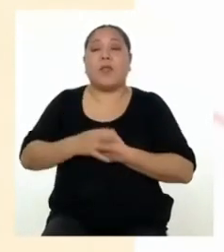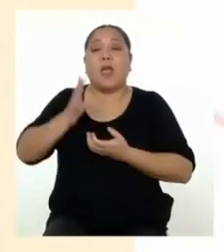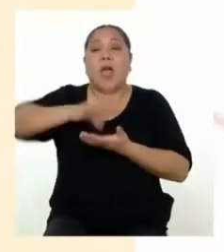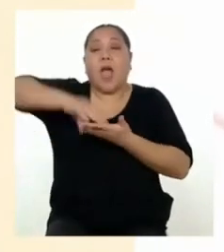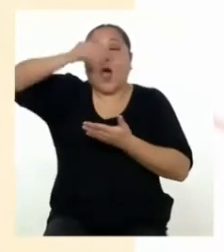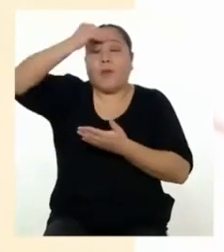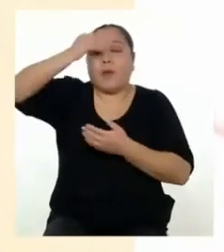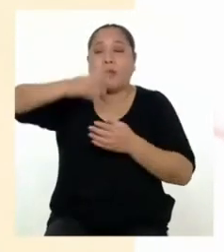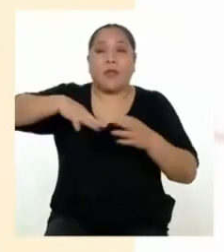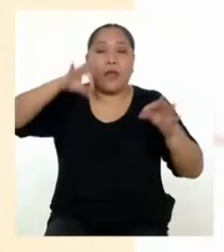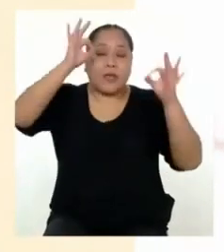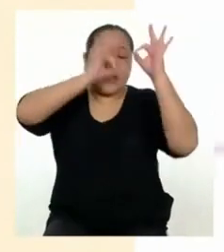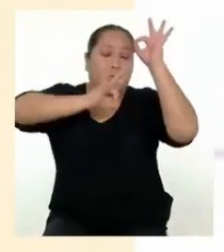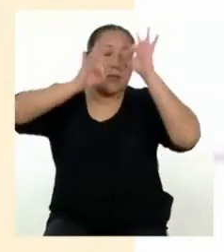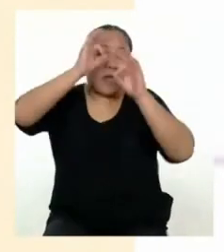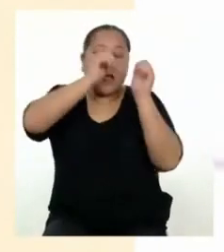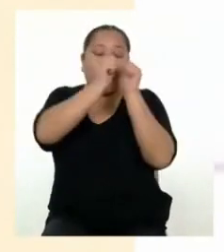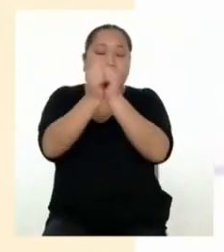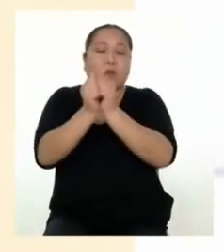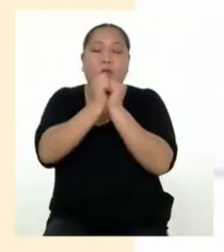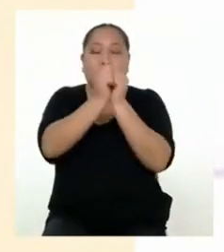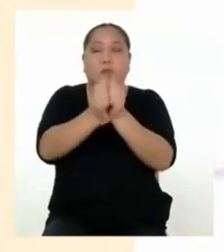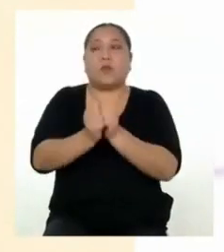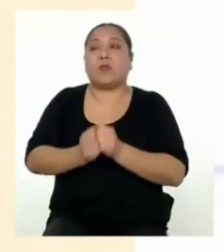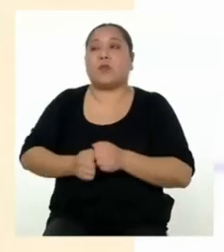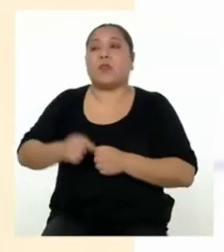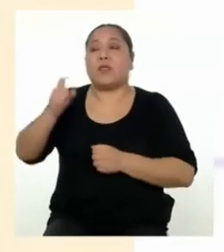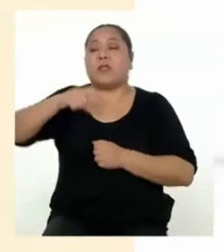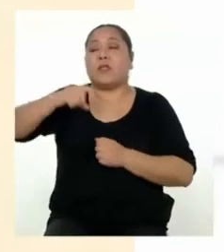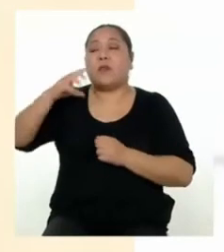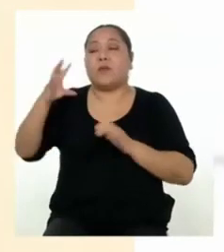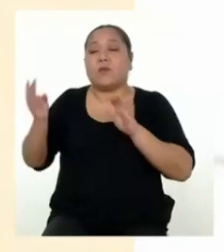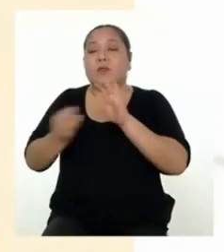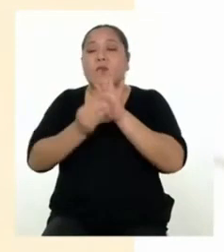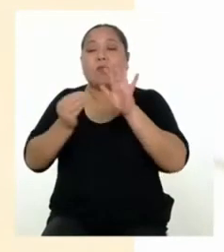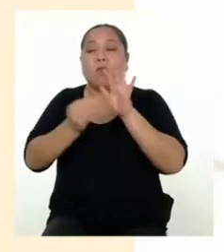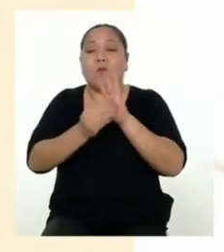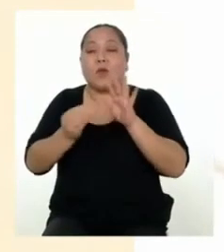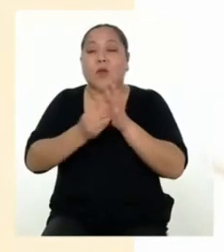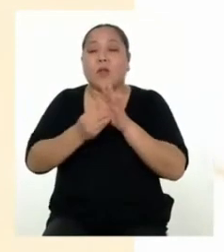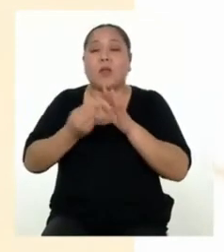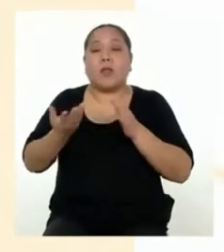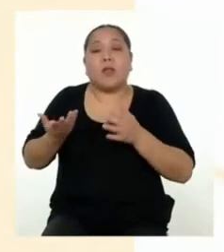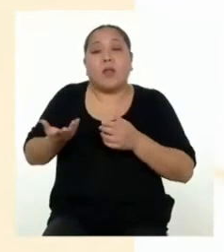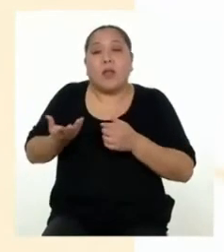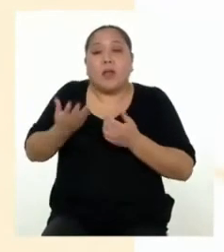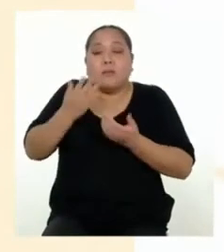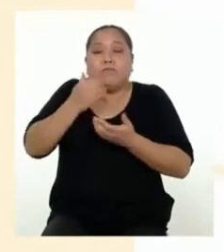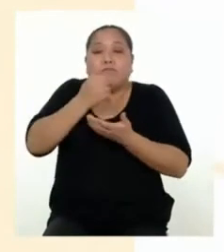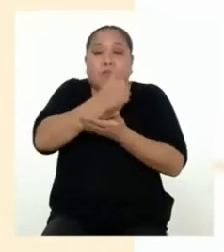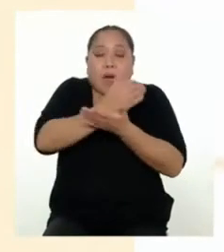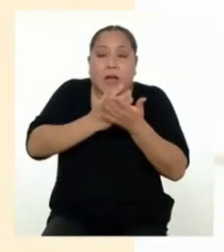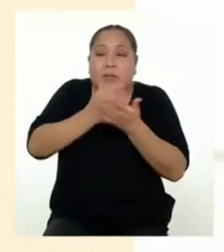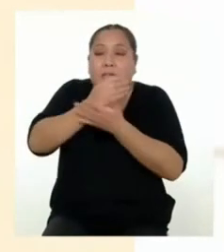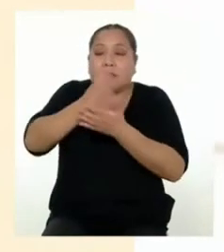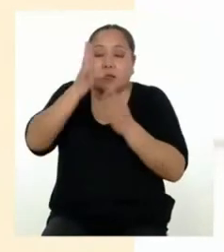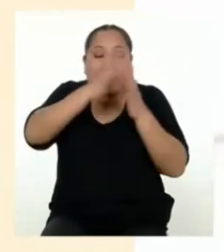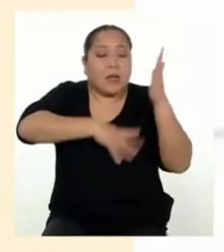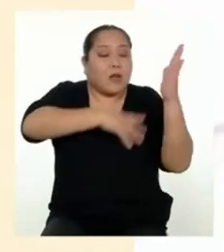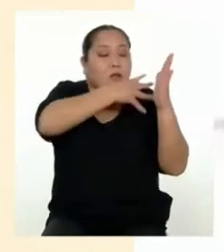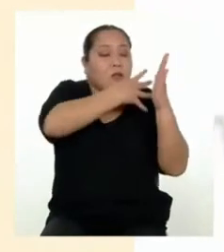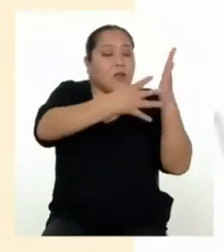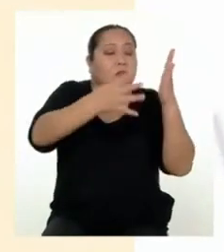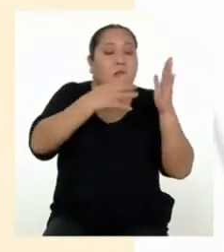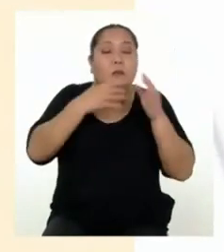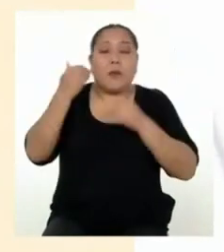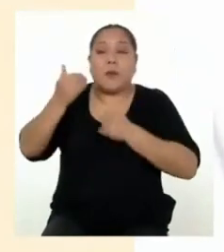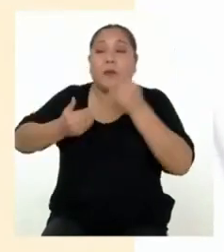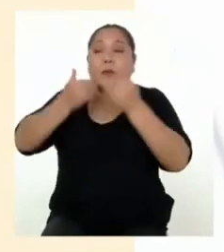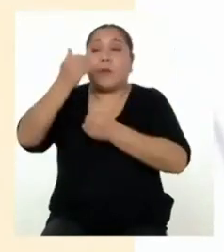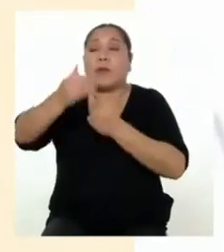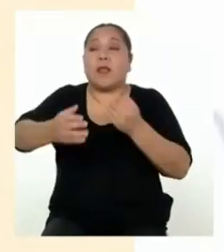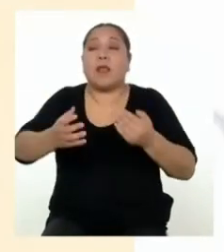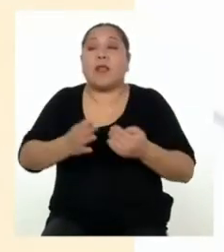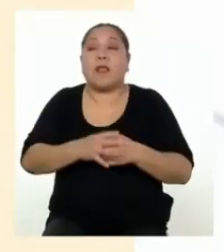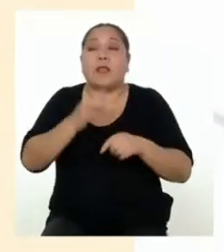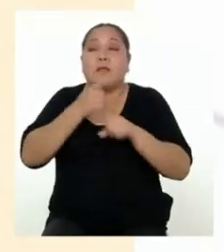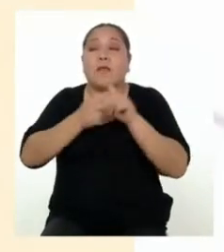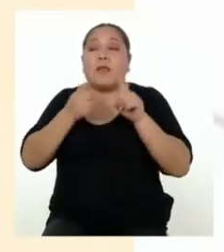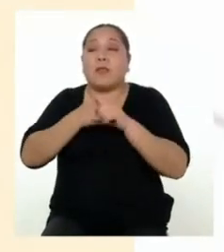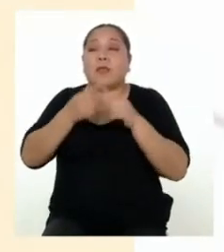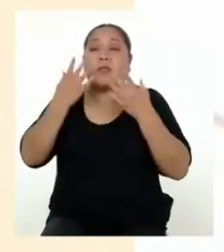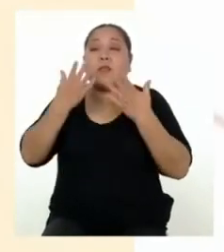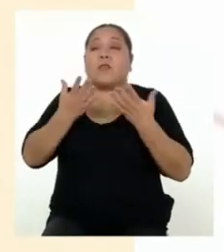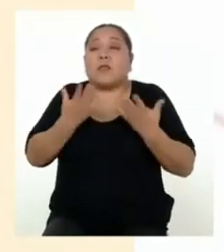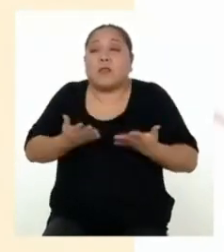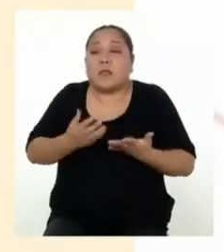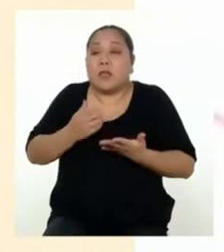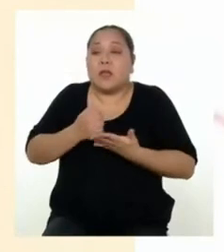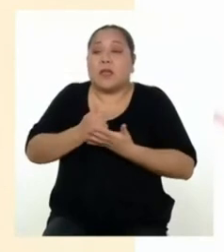Aprender y distraernos juntos. Debemos incluir espacios en nuestra rutina para desarrollar actividades que sean de nuestro interés